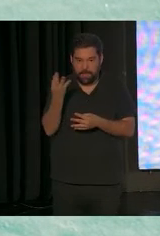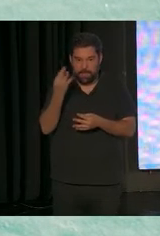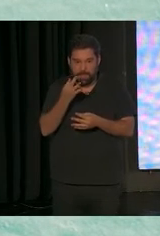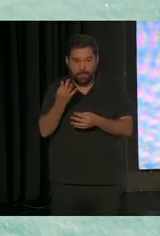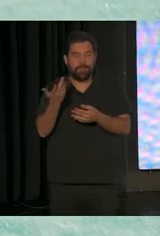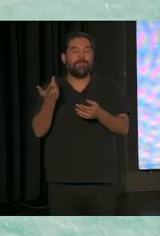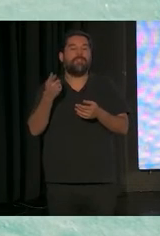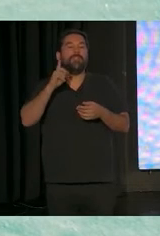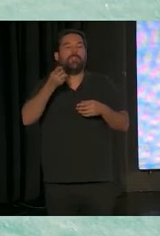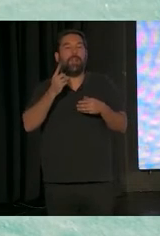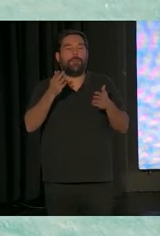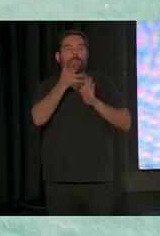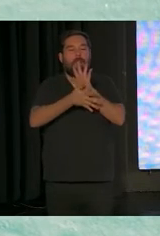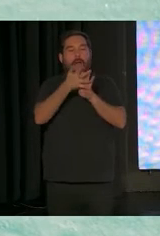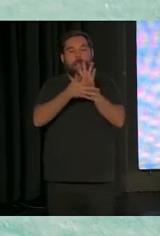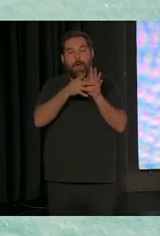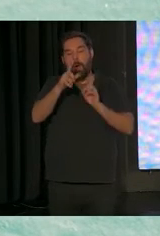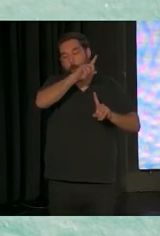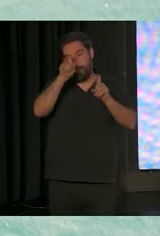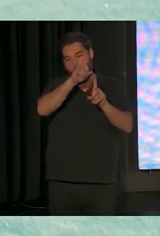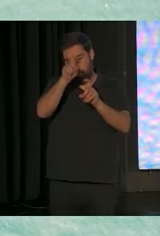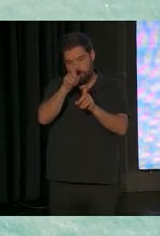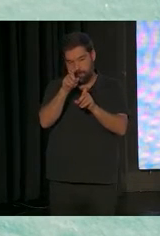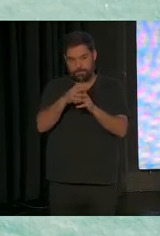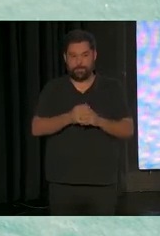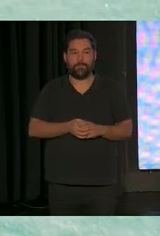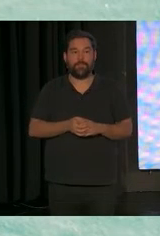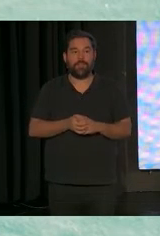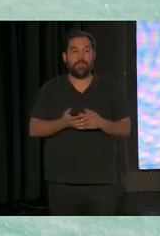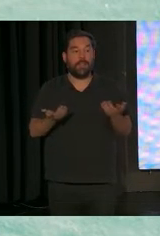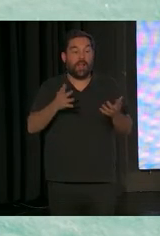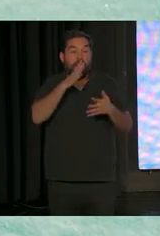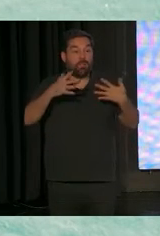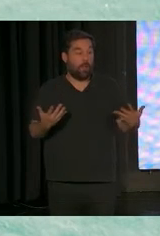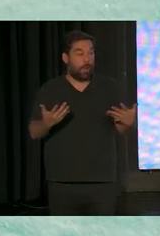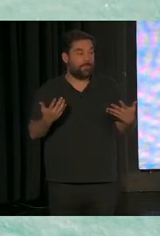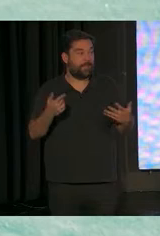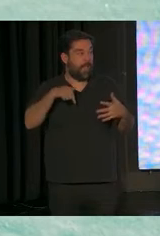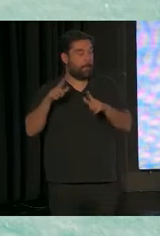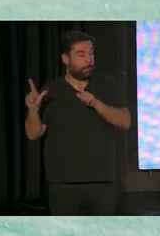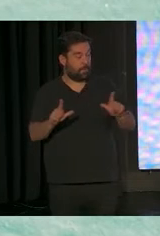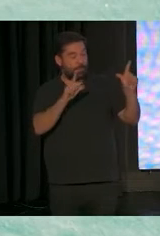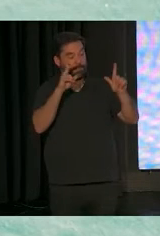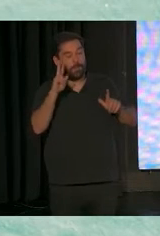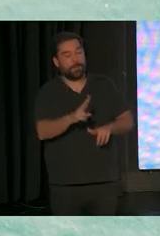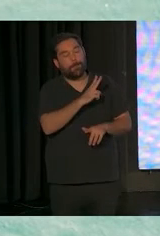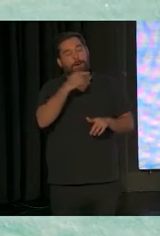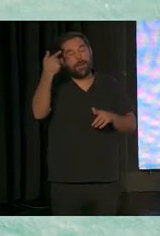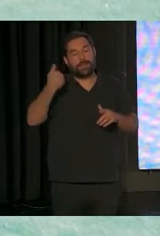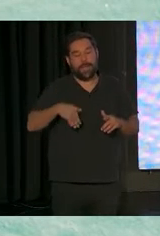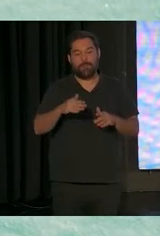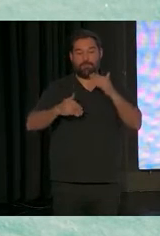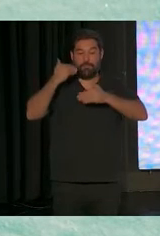preguntas y replanzarlo totalmente. ¿Dónde estamos hoy en día? Pegui ha puesto esta diapositiva. Yo creo que ya hay que ir